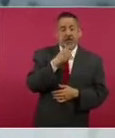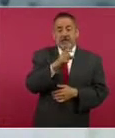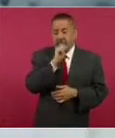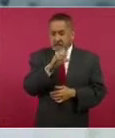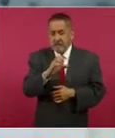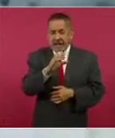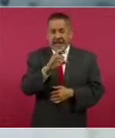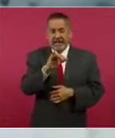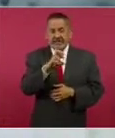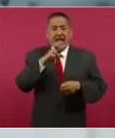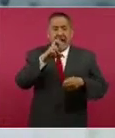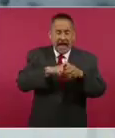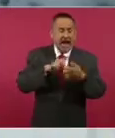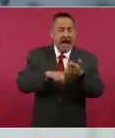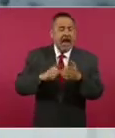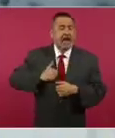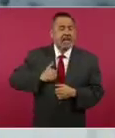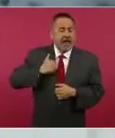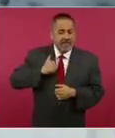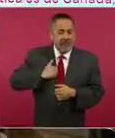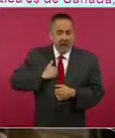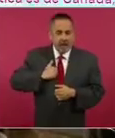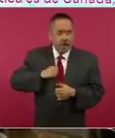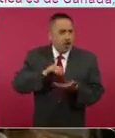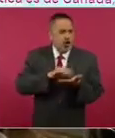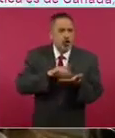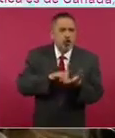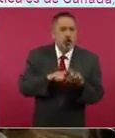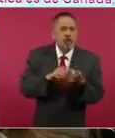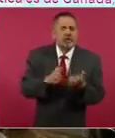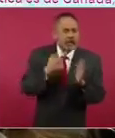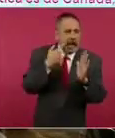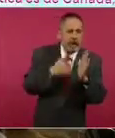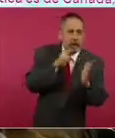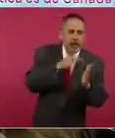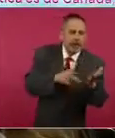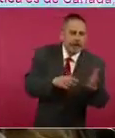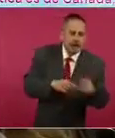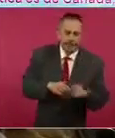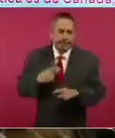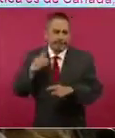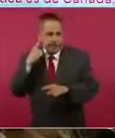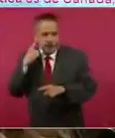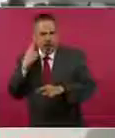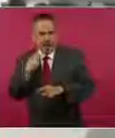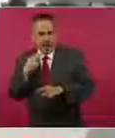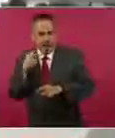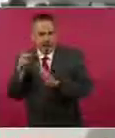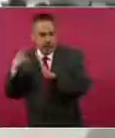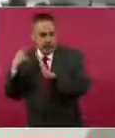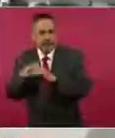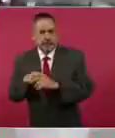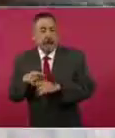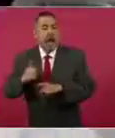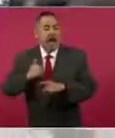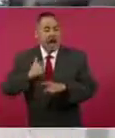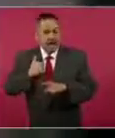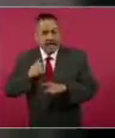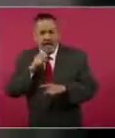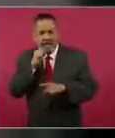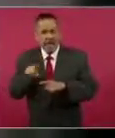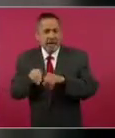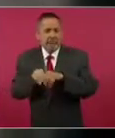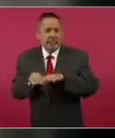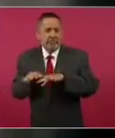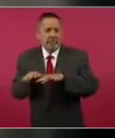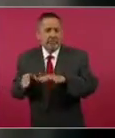hay crisis en Canadá. Sin embargo, no lo documenta. La que sigue, por favor. Es que llegó a Canadá y comienza